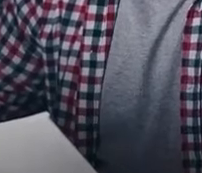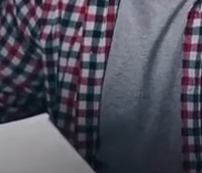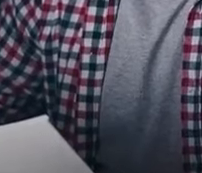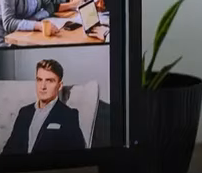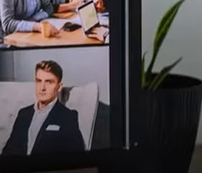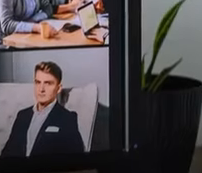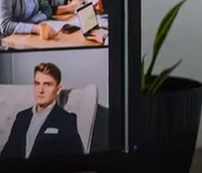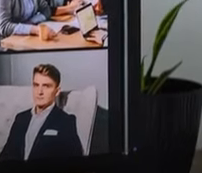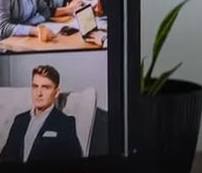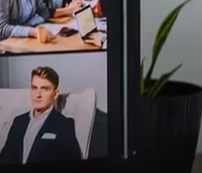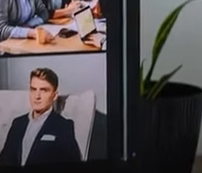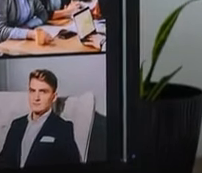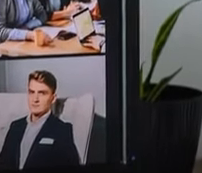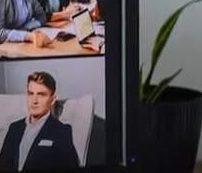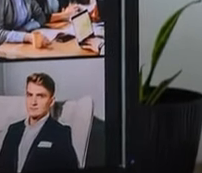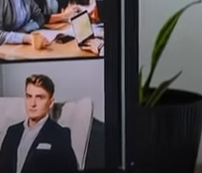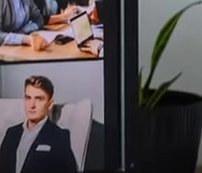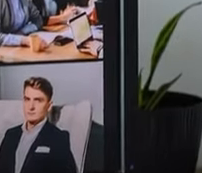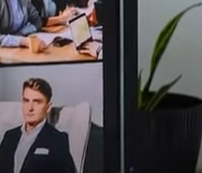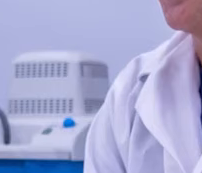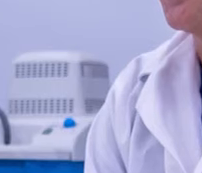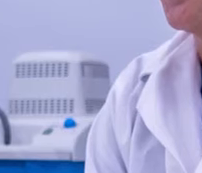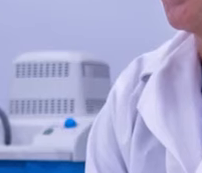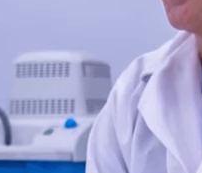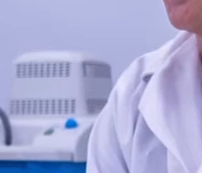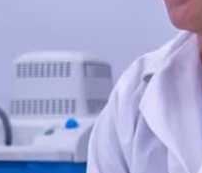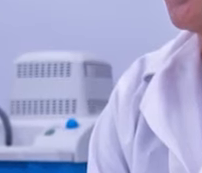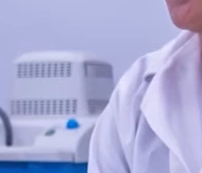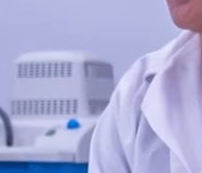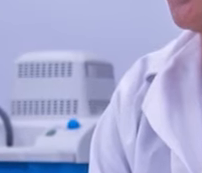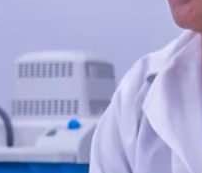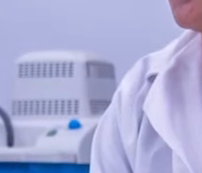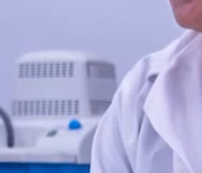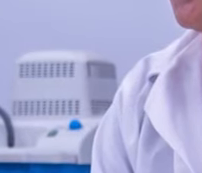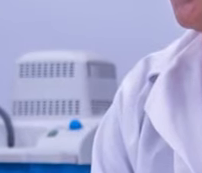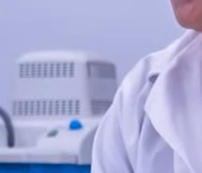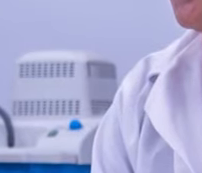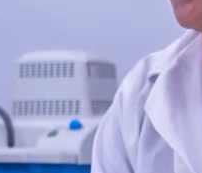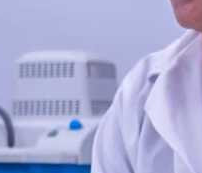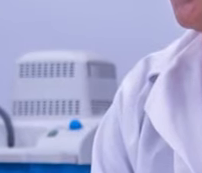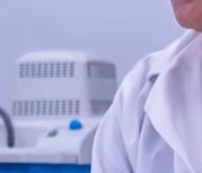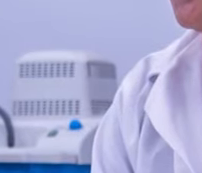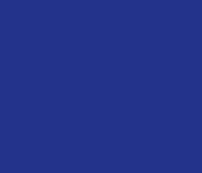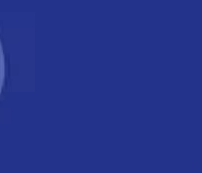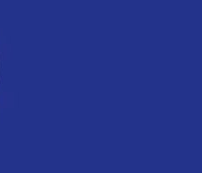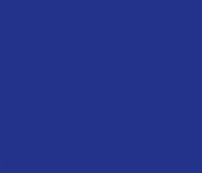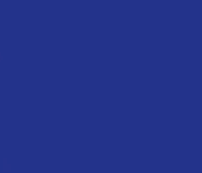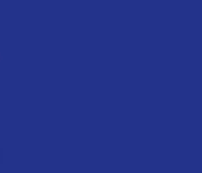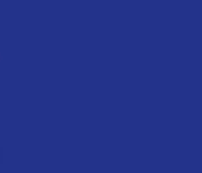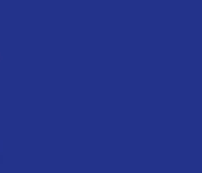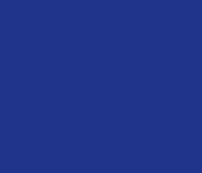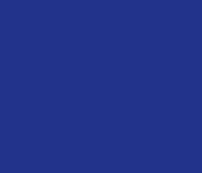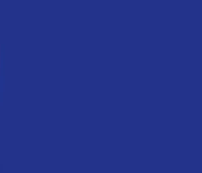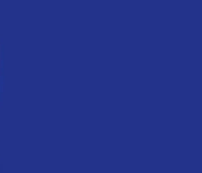flexibilidad de horario y amplio uso de tecnologías digitales matrícula web del 8 al 13 de mayo más información en